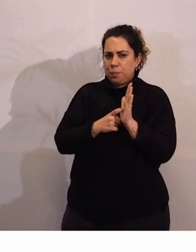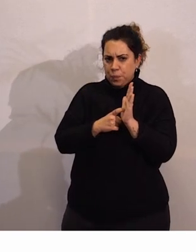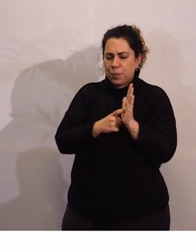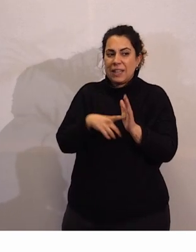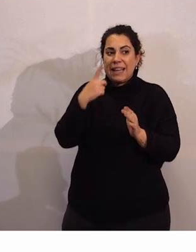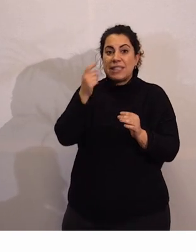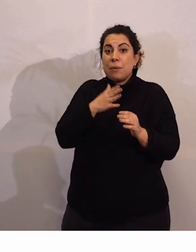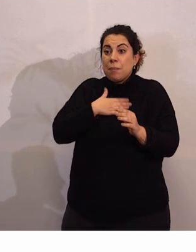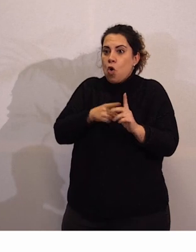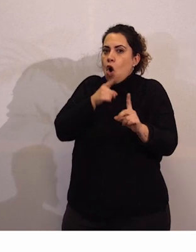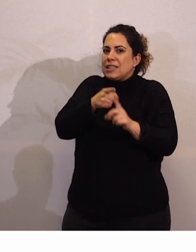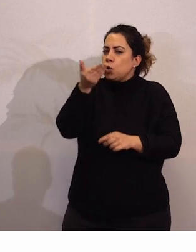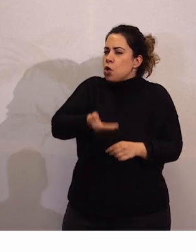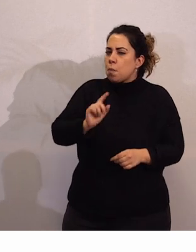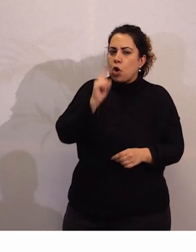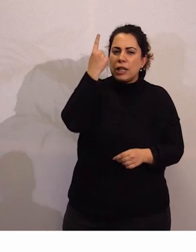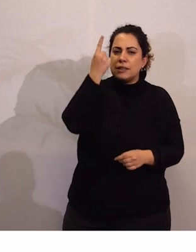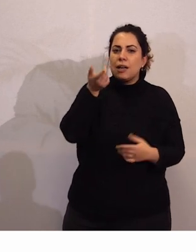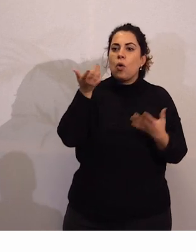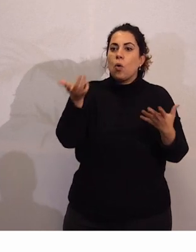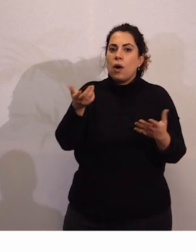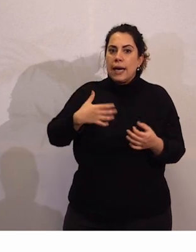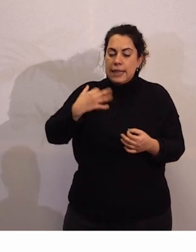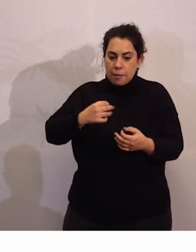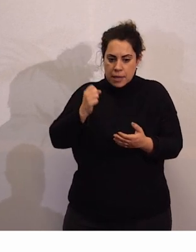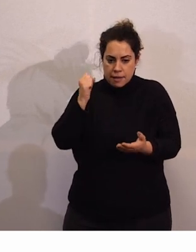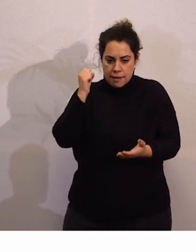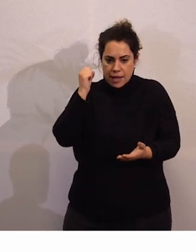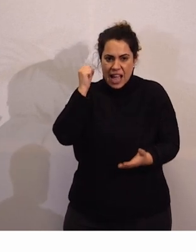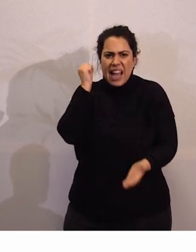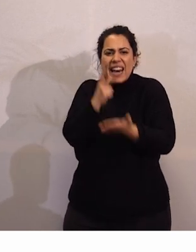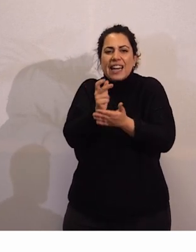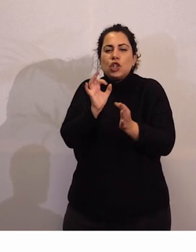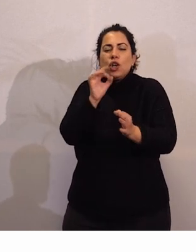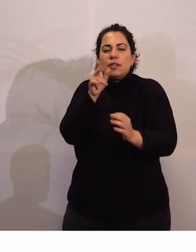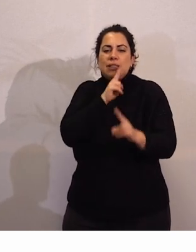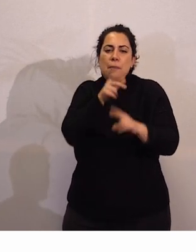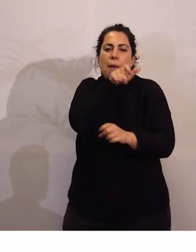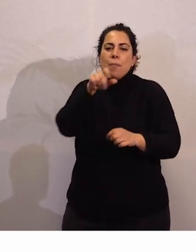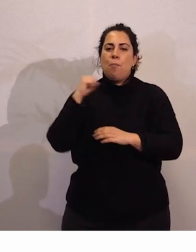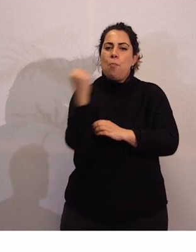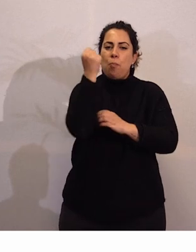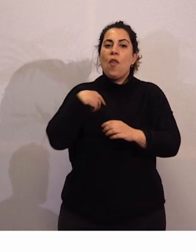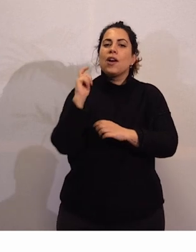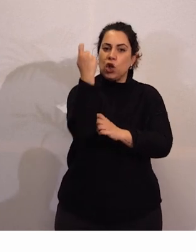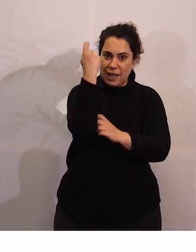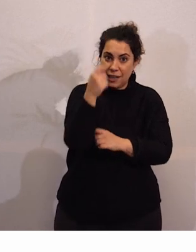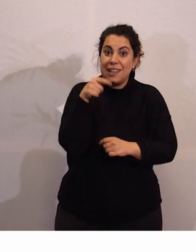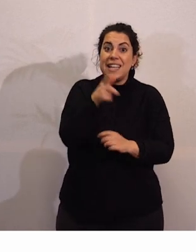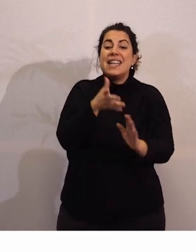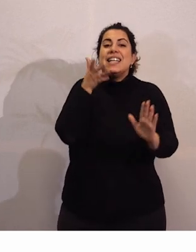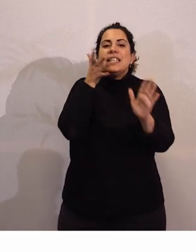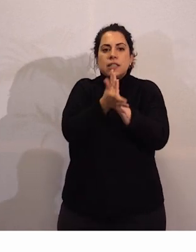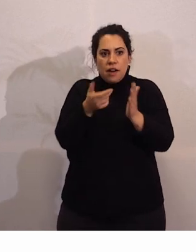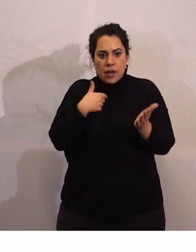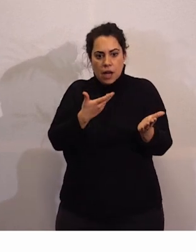nuestro objetivo más importante es alcanzar el reto del poder de las personas. Que esto supone conocer y